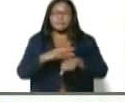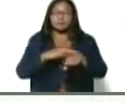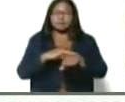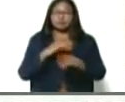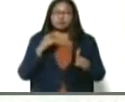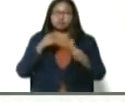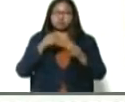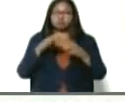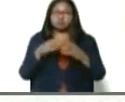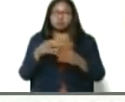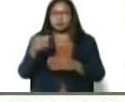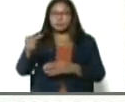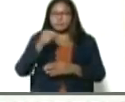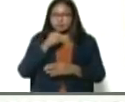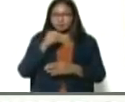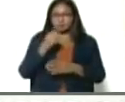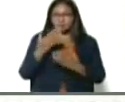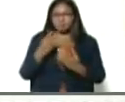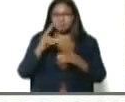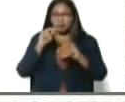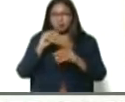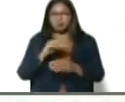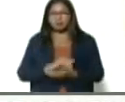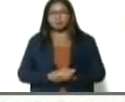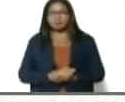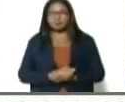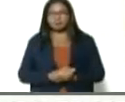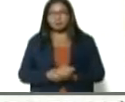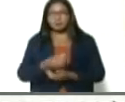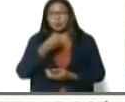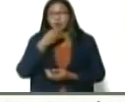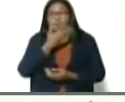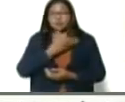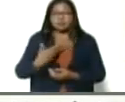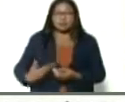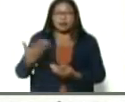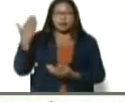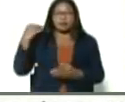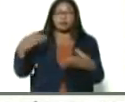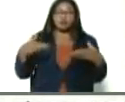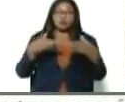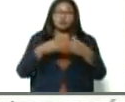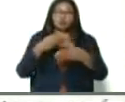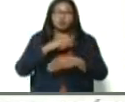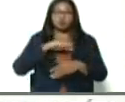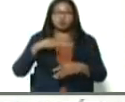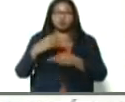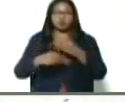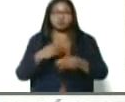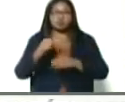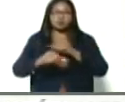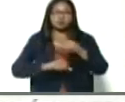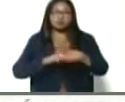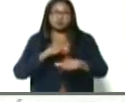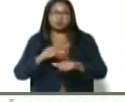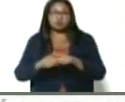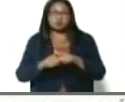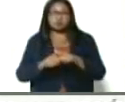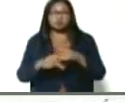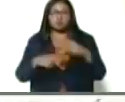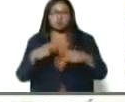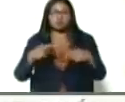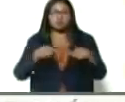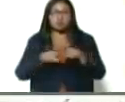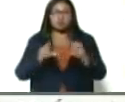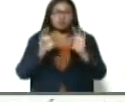Precisamente, agarre el micrófono. Bueno, presidente, ayer en la reunión que sostuvimos con todas las asociaciones de productores de